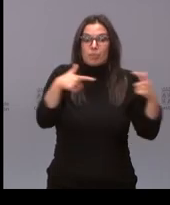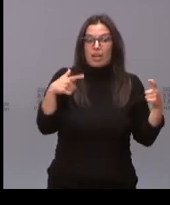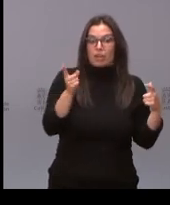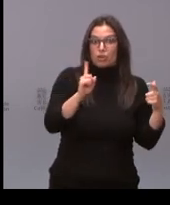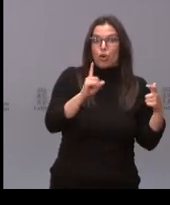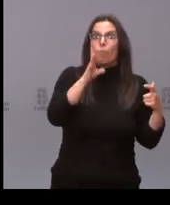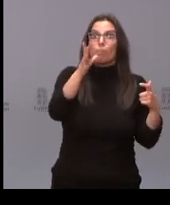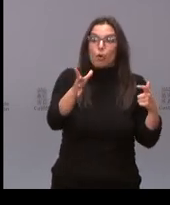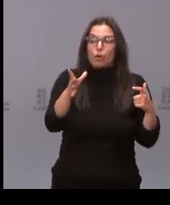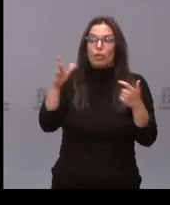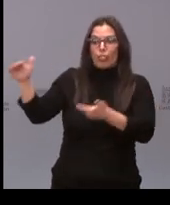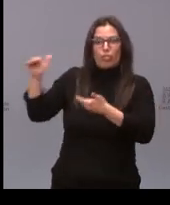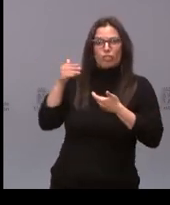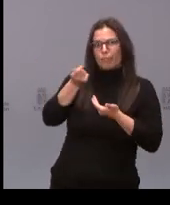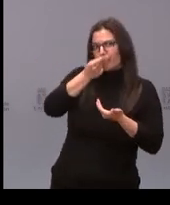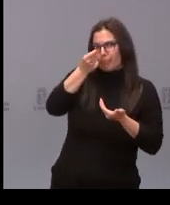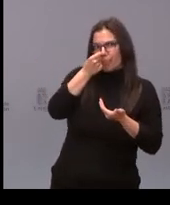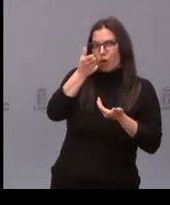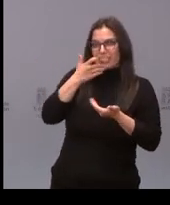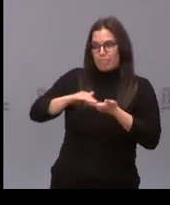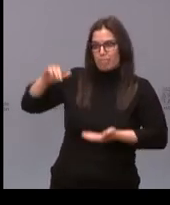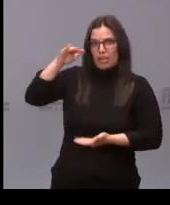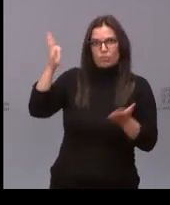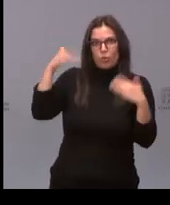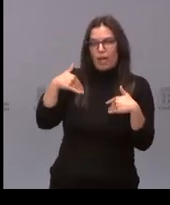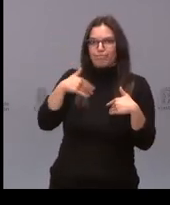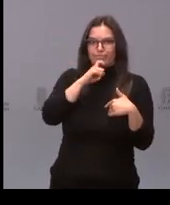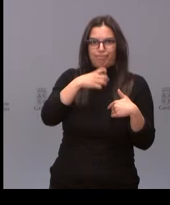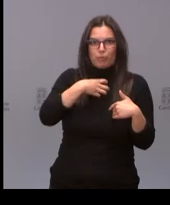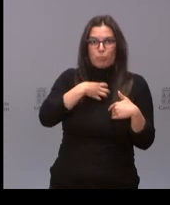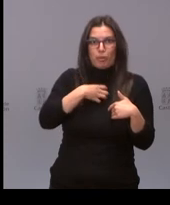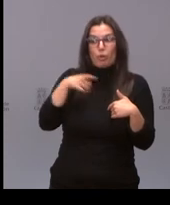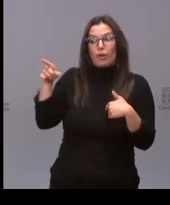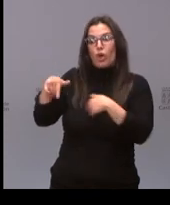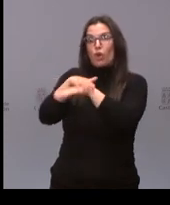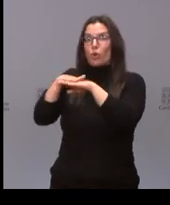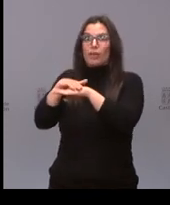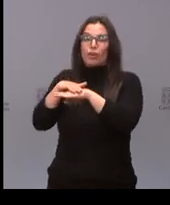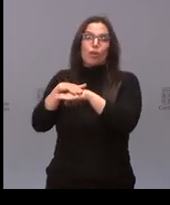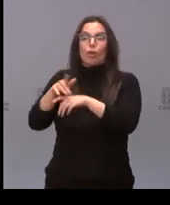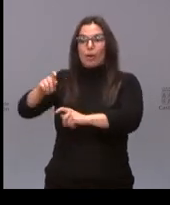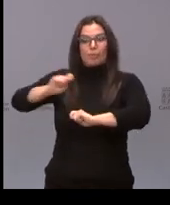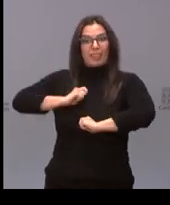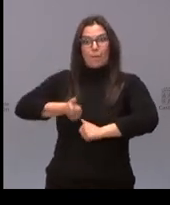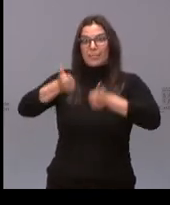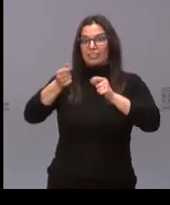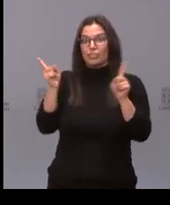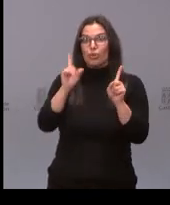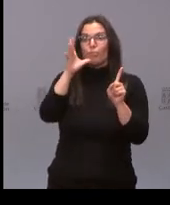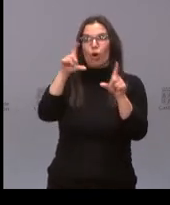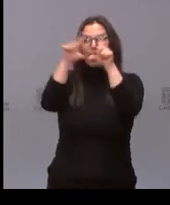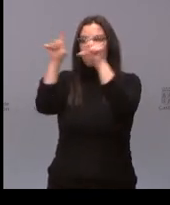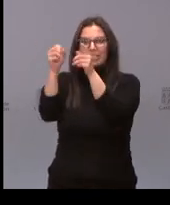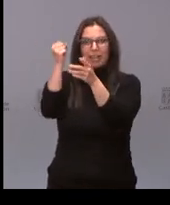envía más dosis. Y si el Gobierno no envía más dosis, es porque realmente los laboratorios van al límite de su capacidad de producción y es que no hay más